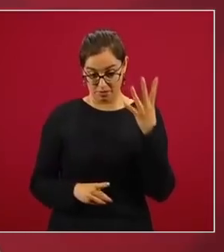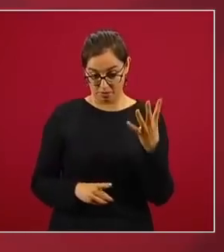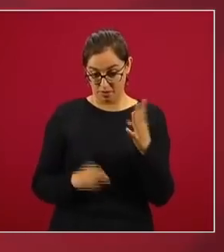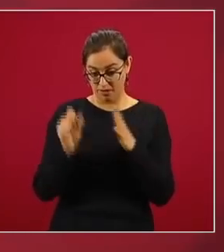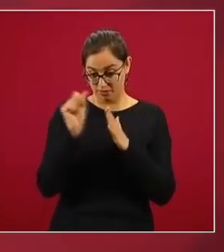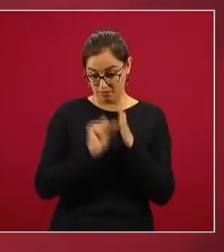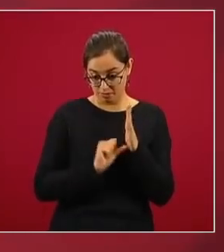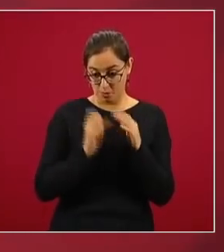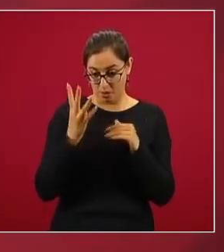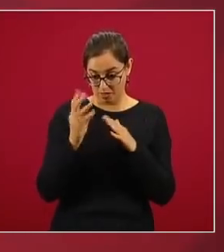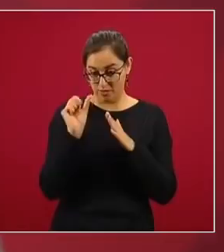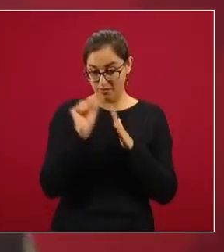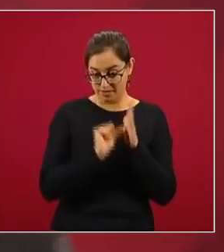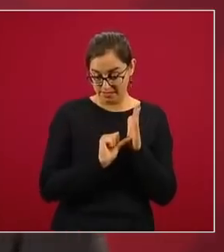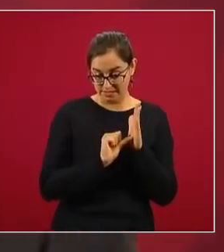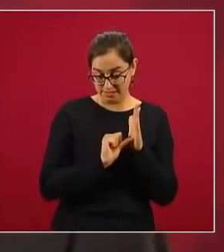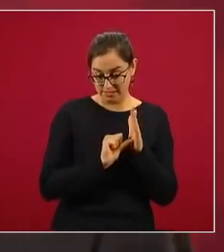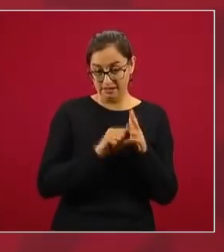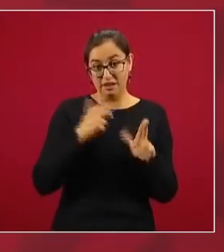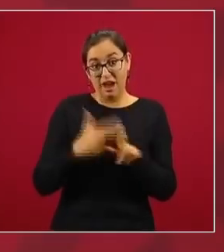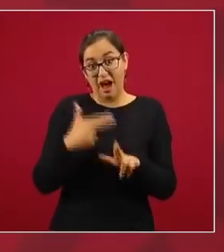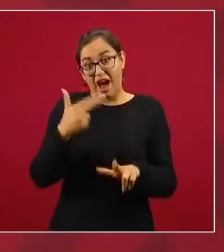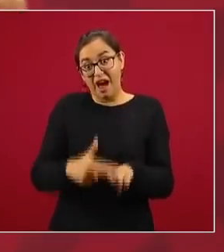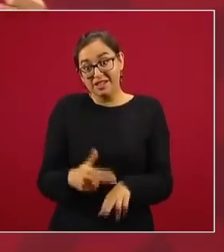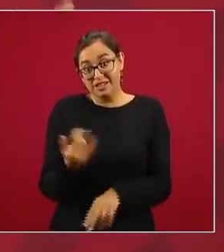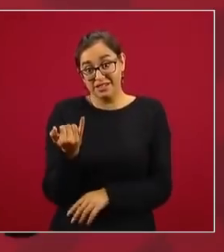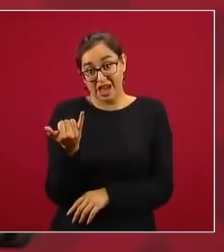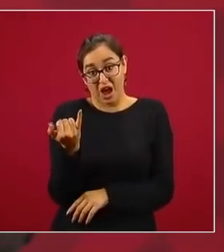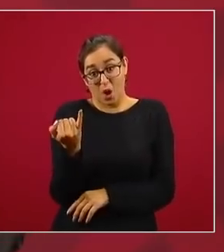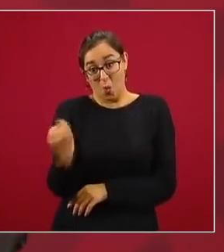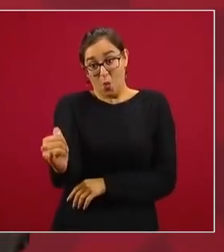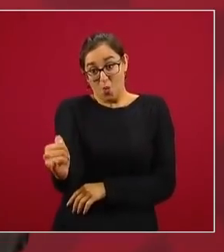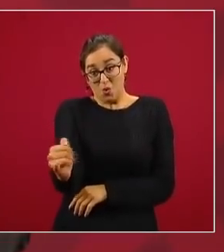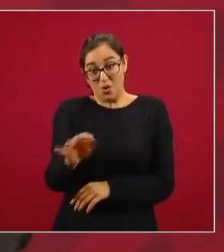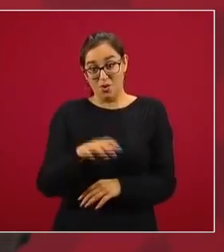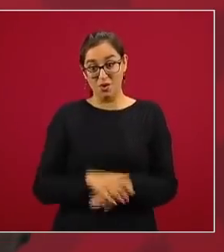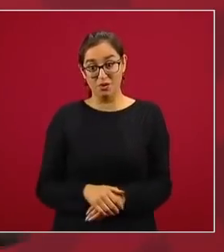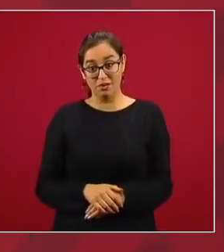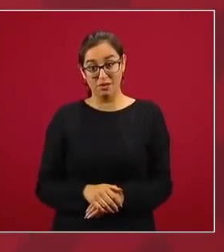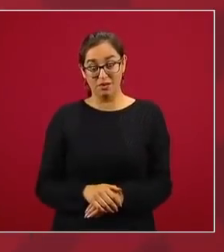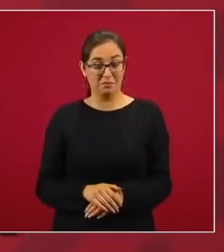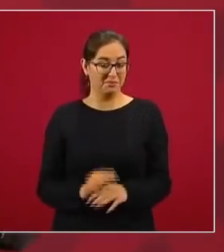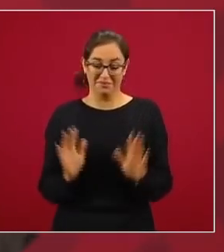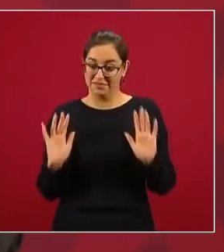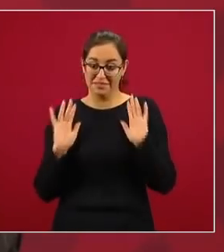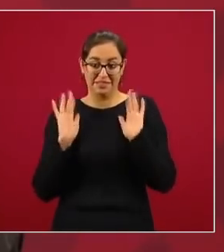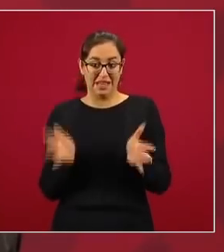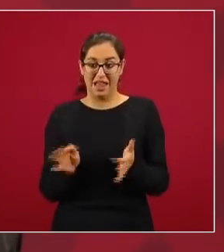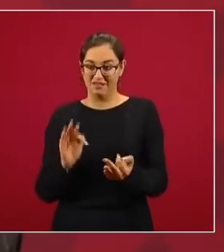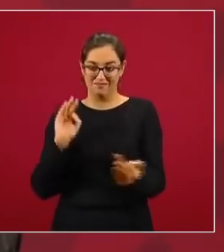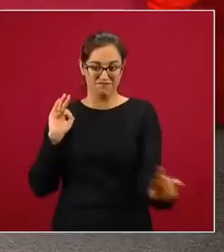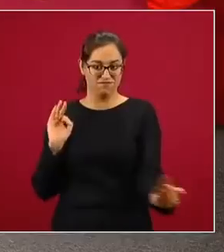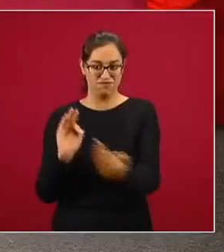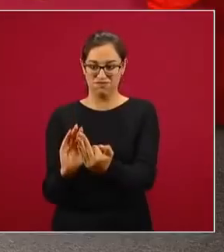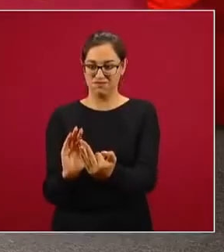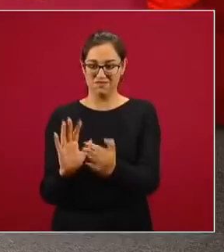meses y van a ser en junio. O sea, ya está prácticamente el proceso.